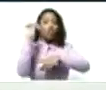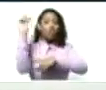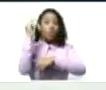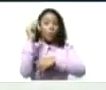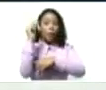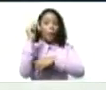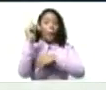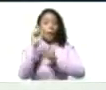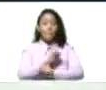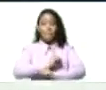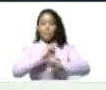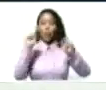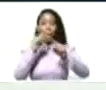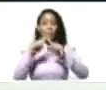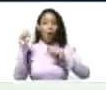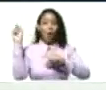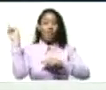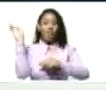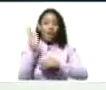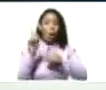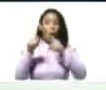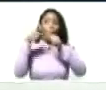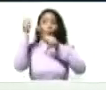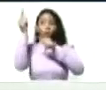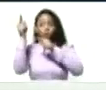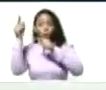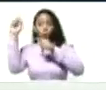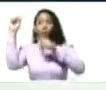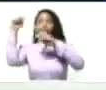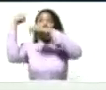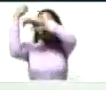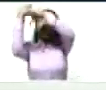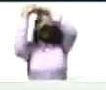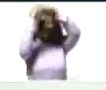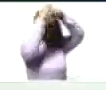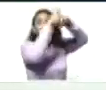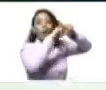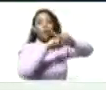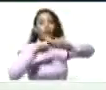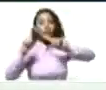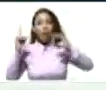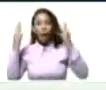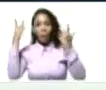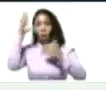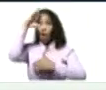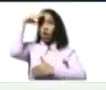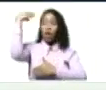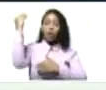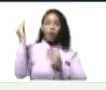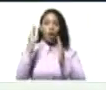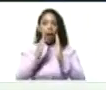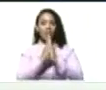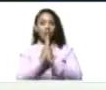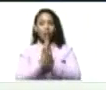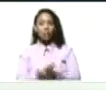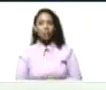explosiva. Pero venía por otro camino. Pero cosas de la vida. La mano de Dios. La mano de la chinita.